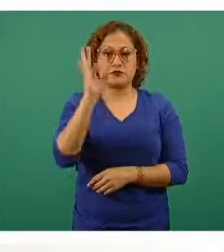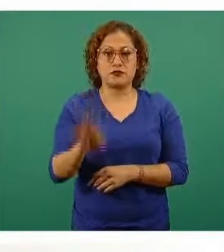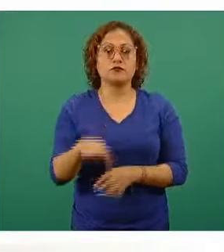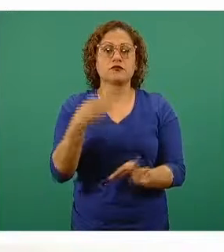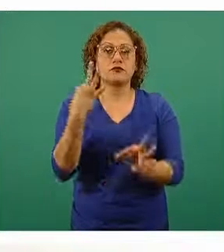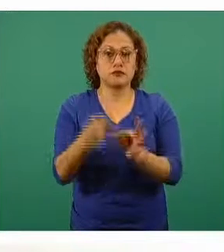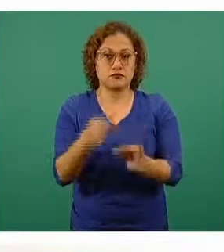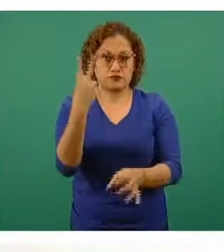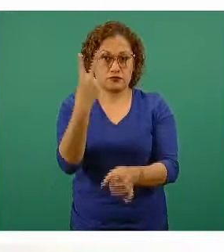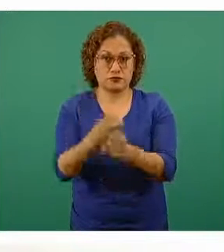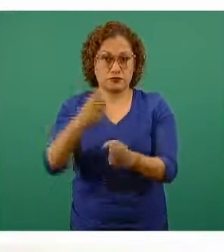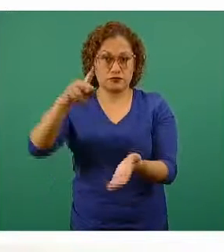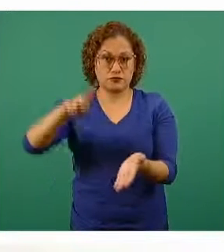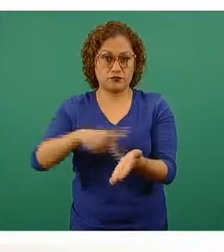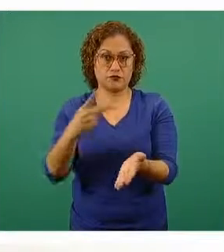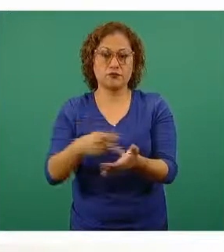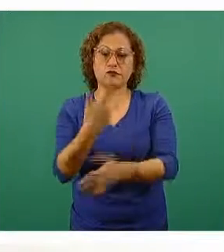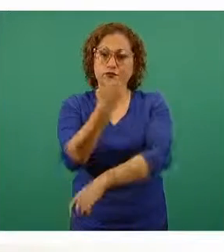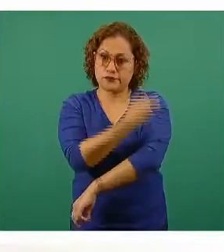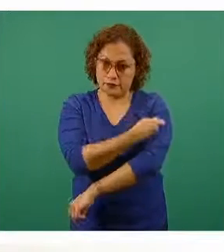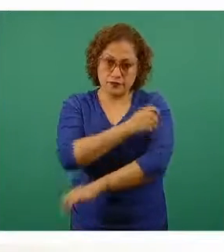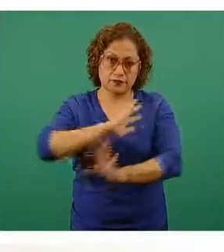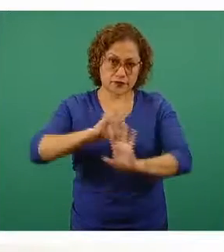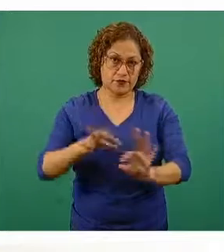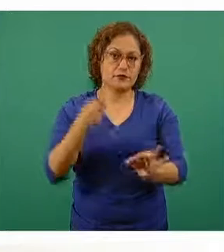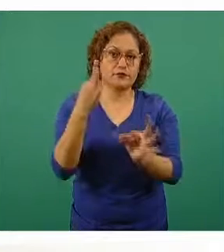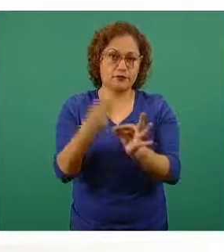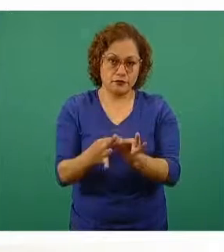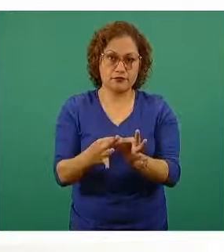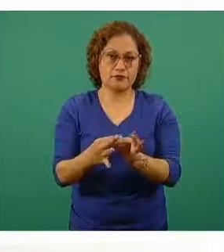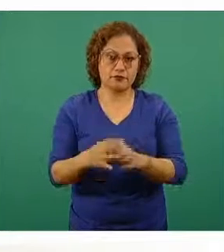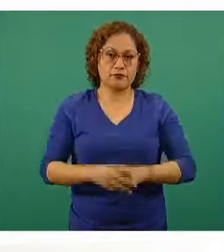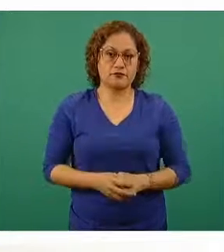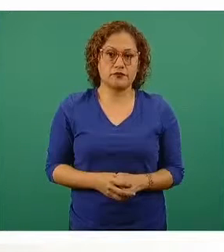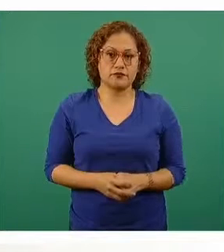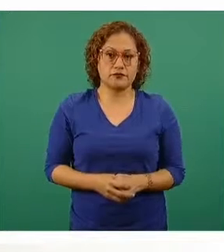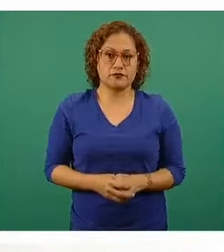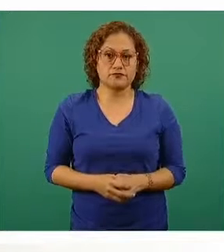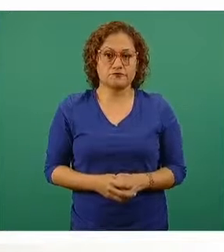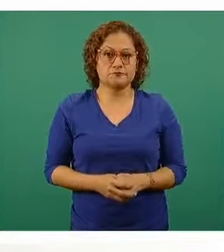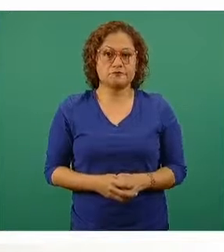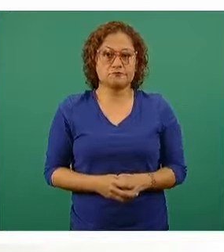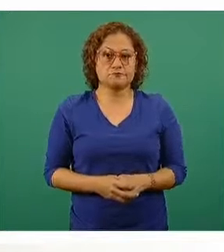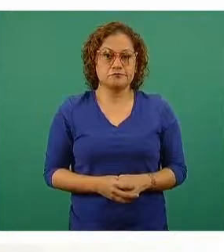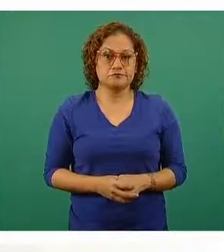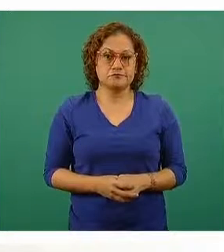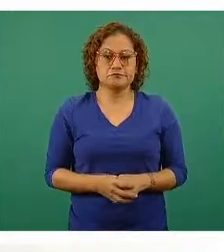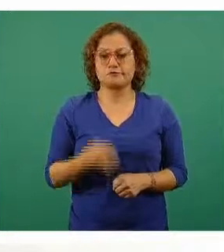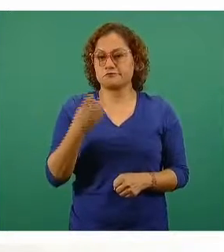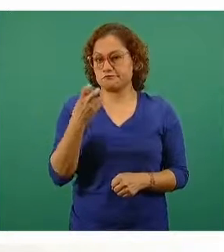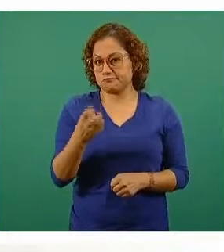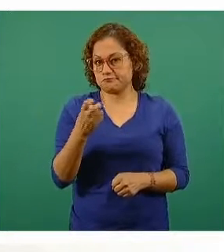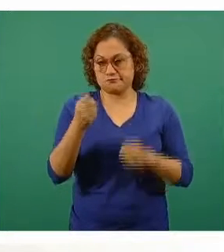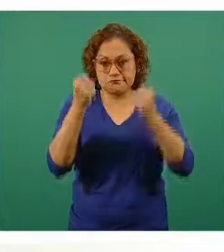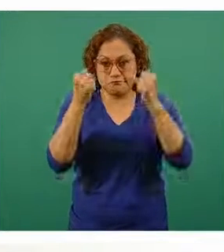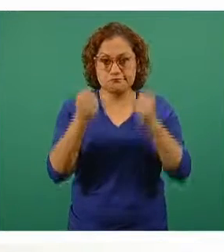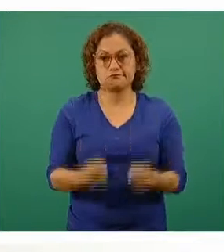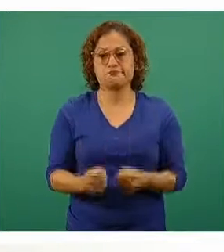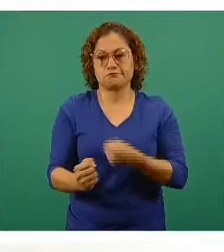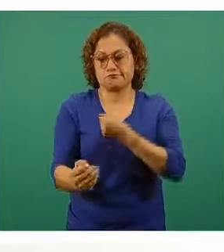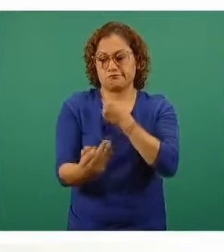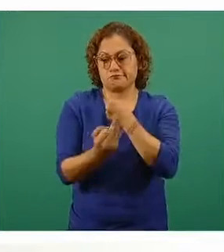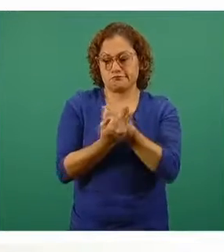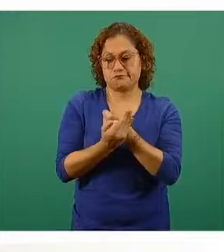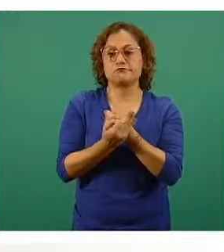completos, es decir, con dos dosis colocadas, por lo cual estamos esperando ya la protección para efectos de si se